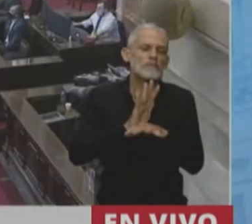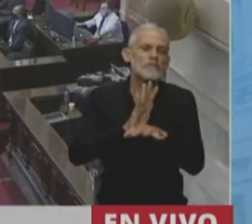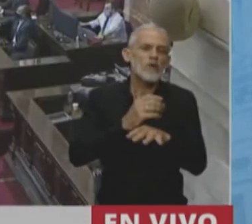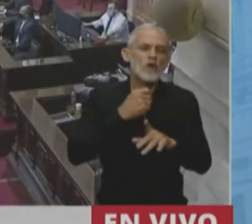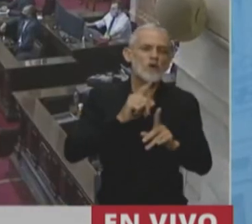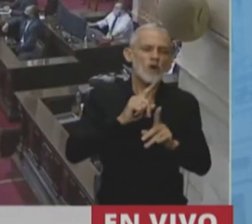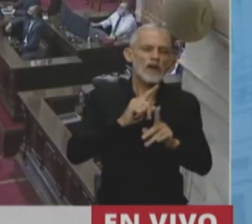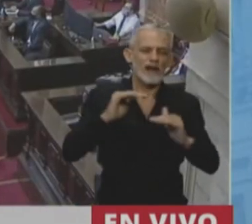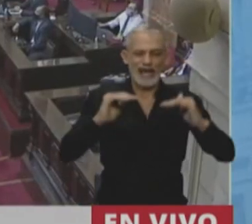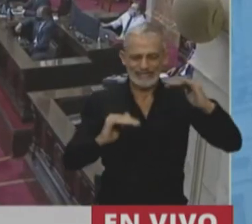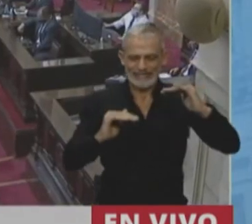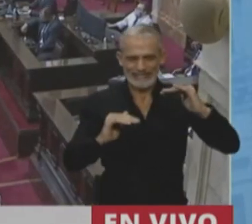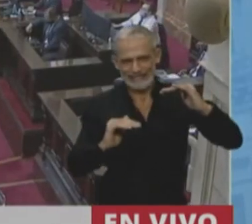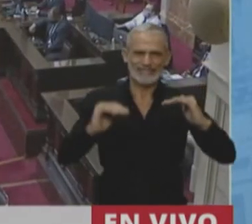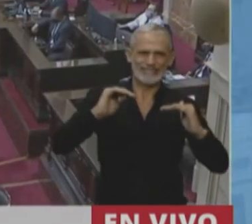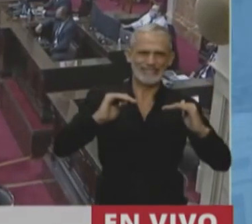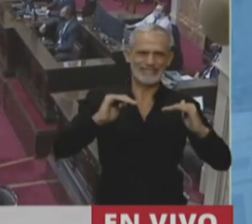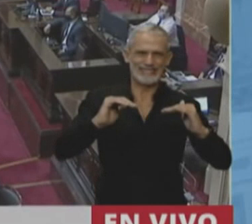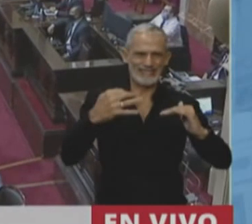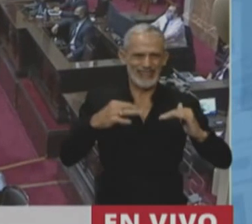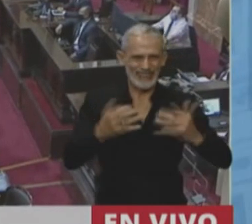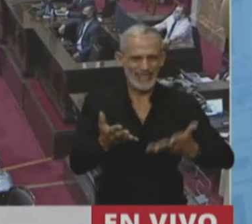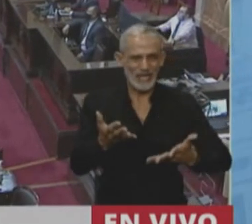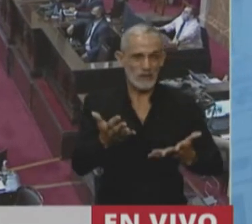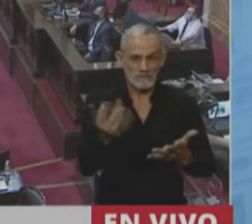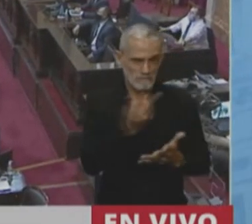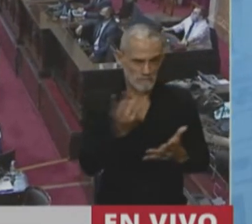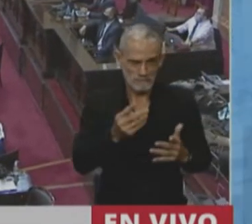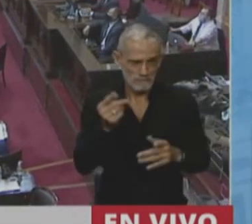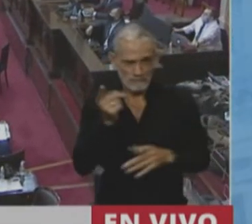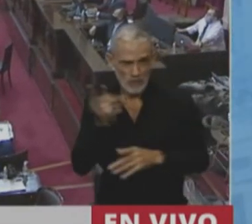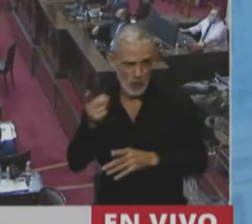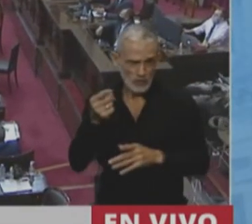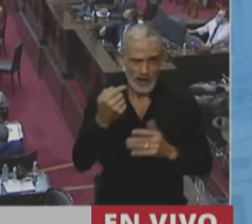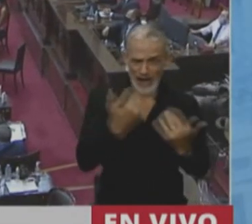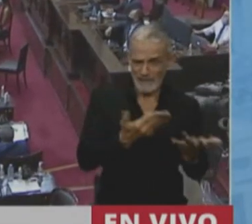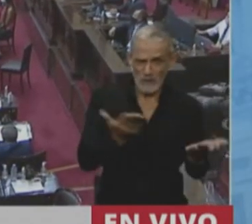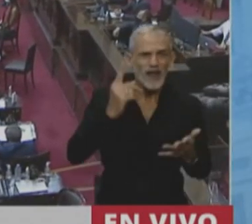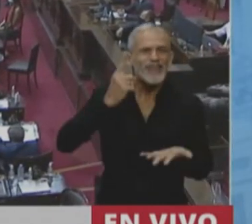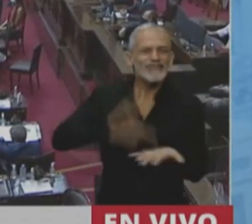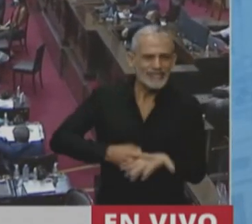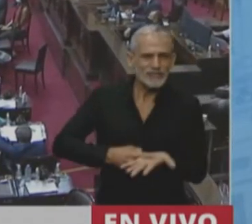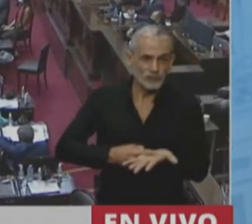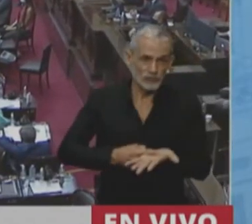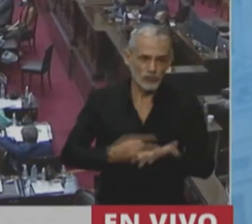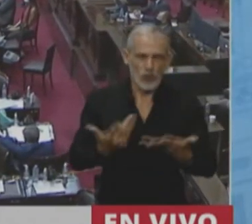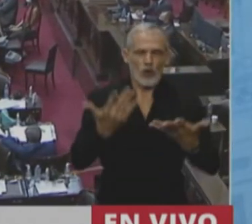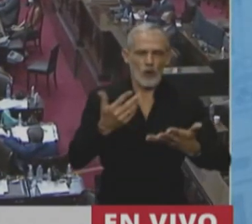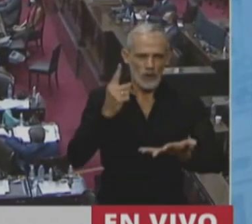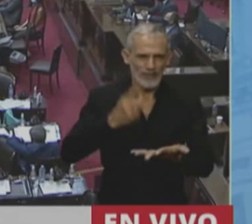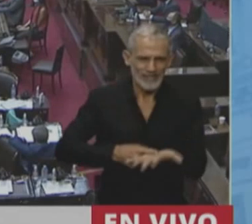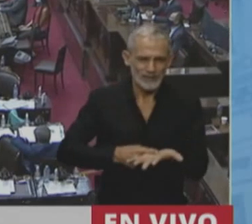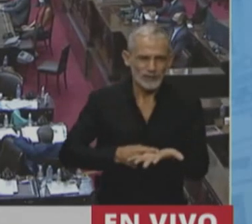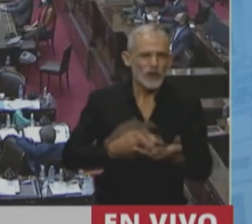la desigualdad, con una decisión evidente a